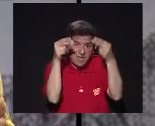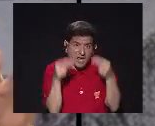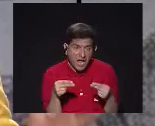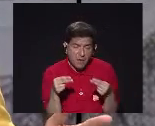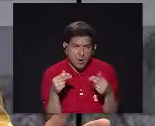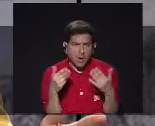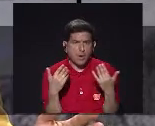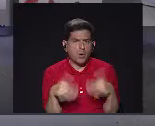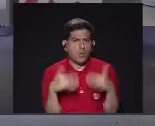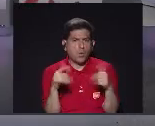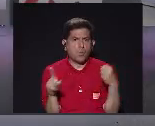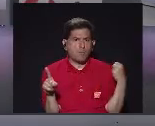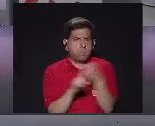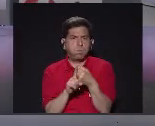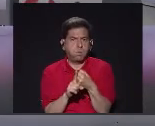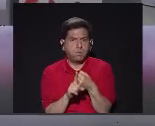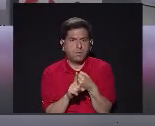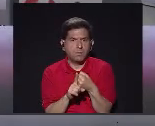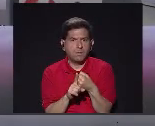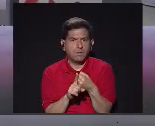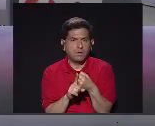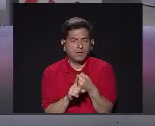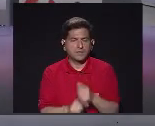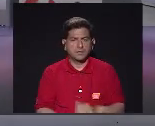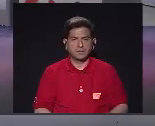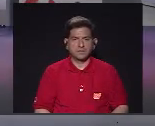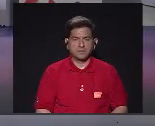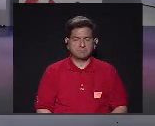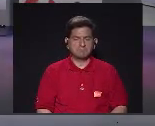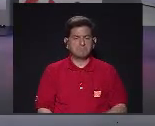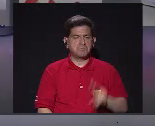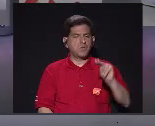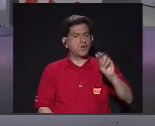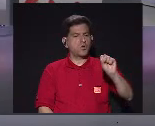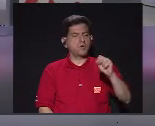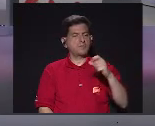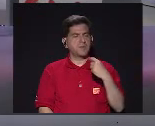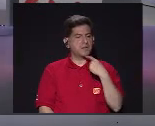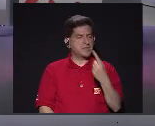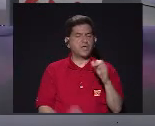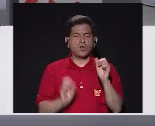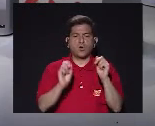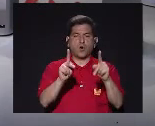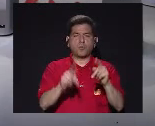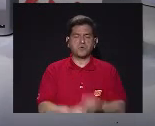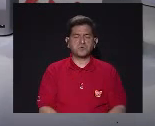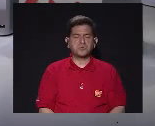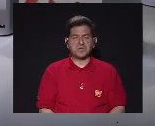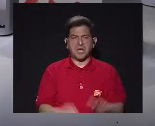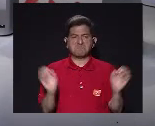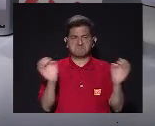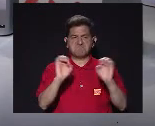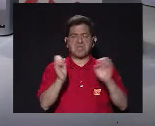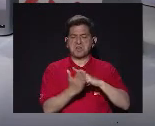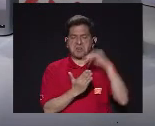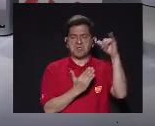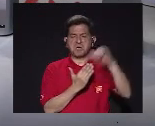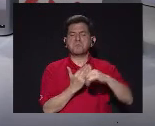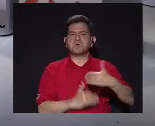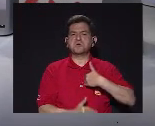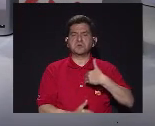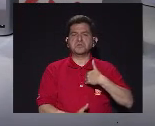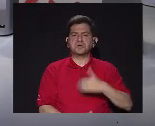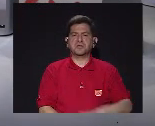presupuestarios También un impacto ¿Verdad? Entonces Don Norman Vio la posibilidad Vio la energía Que tenía el